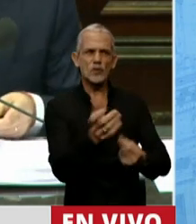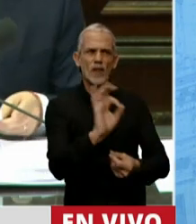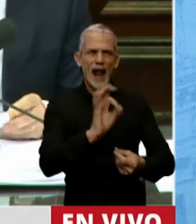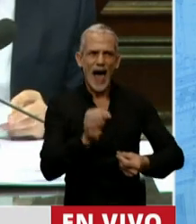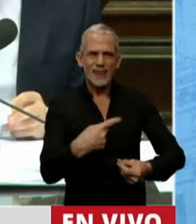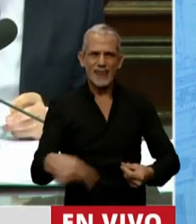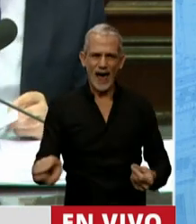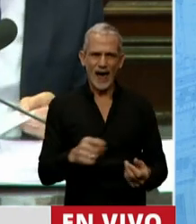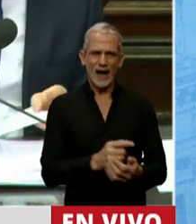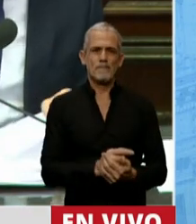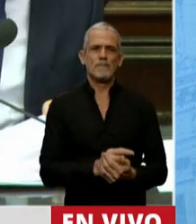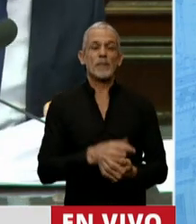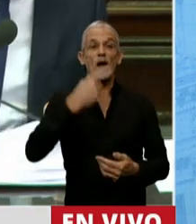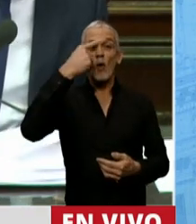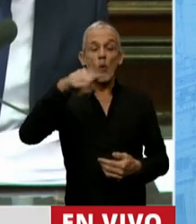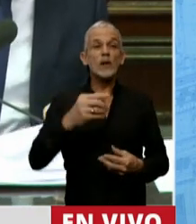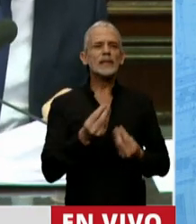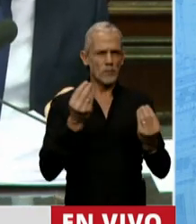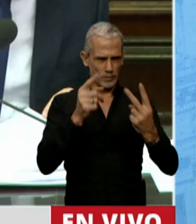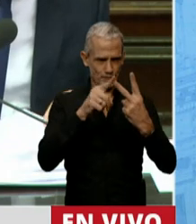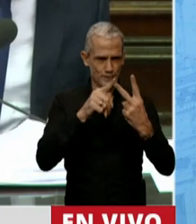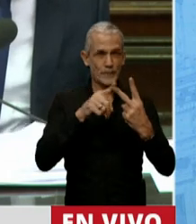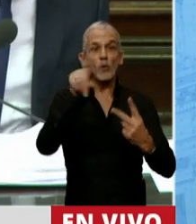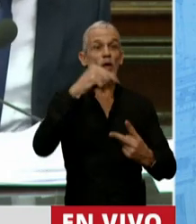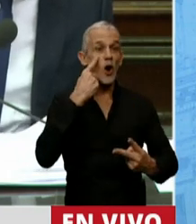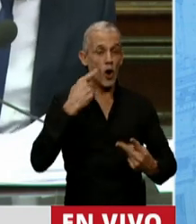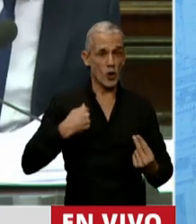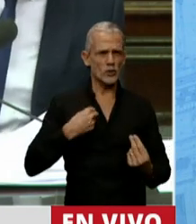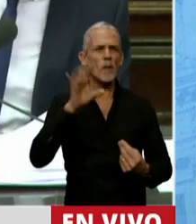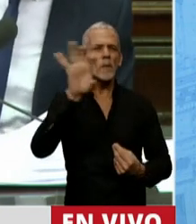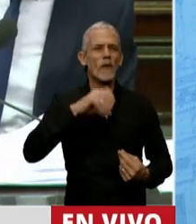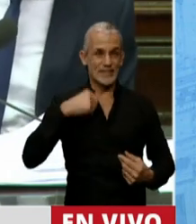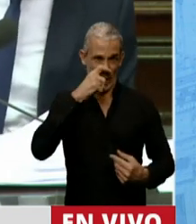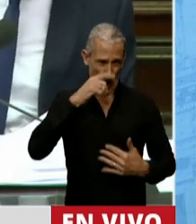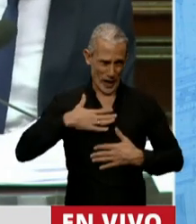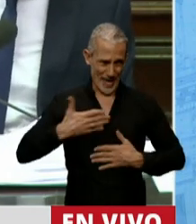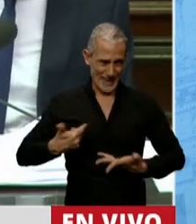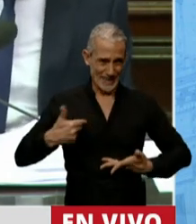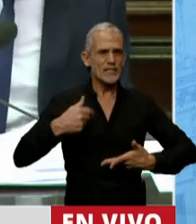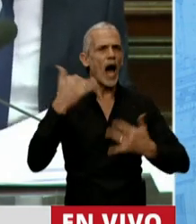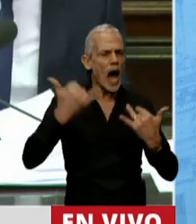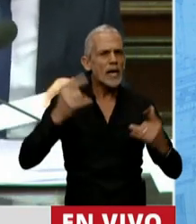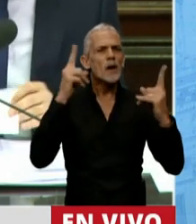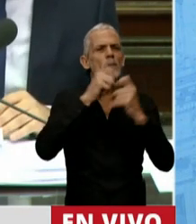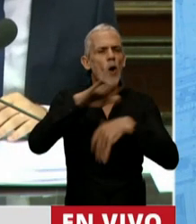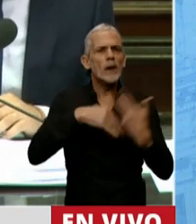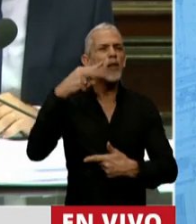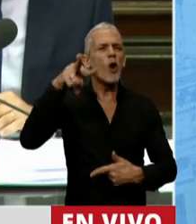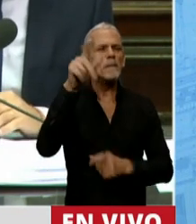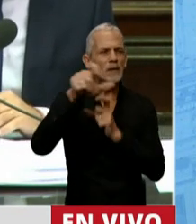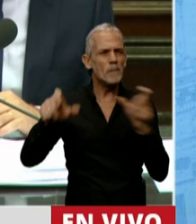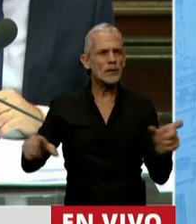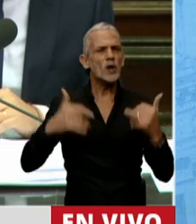solución. Último, si conoce usted sobre mi provincia, la provincia de Corrientes, el flagelo que viven 2.000